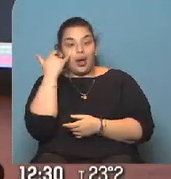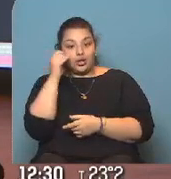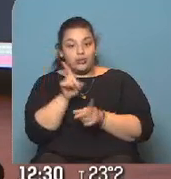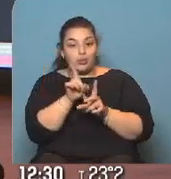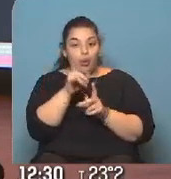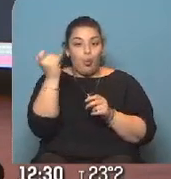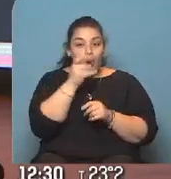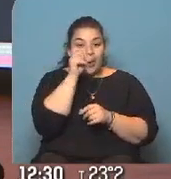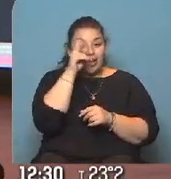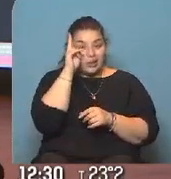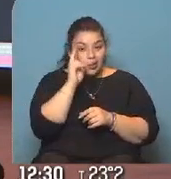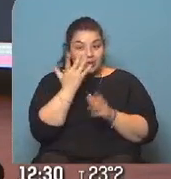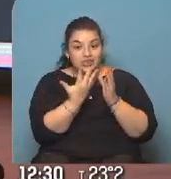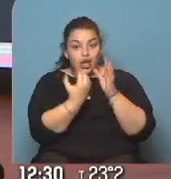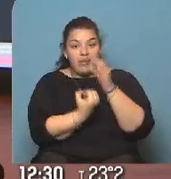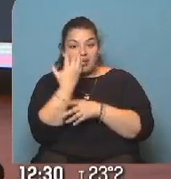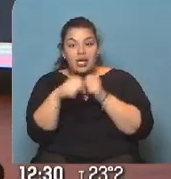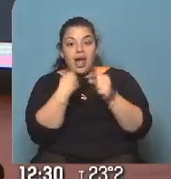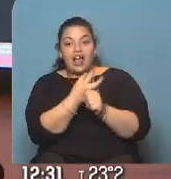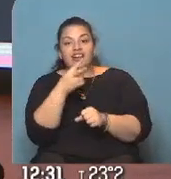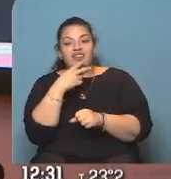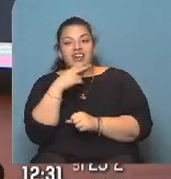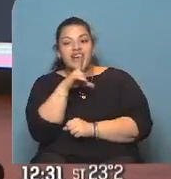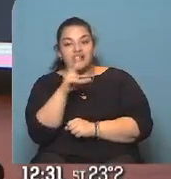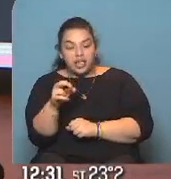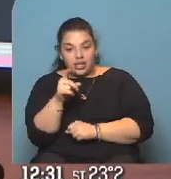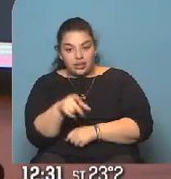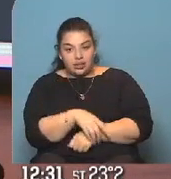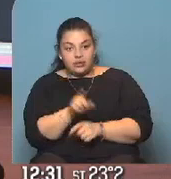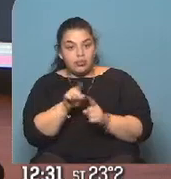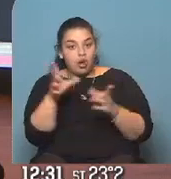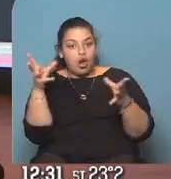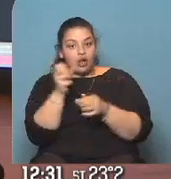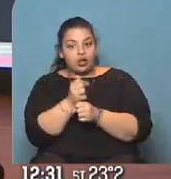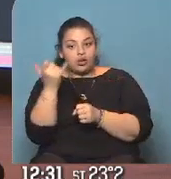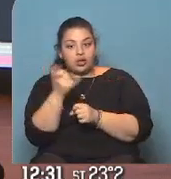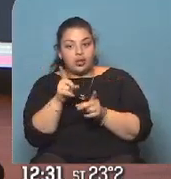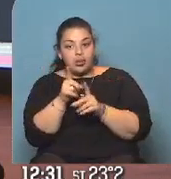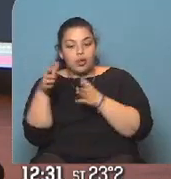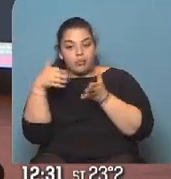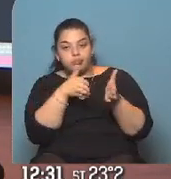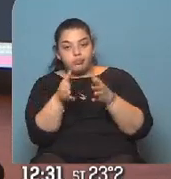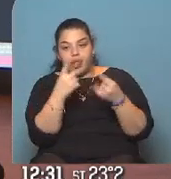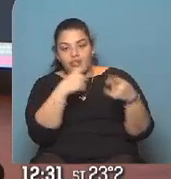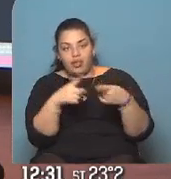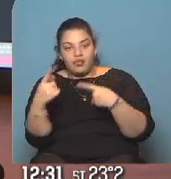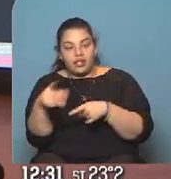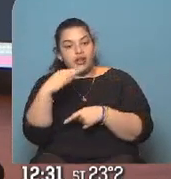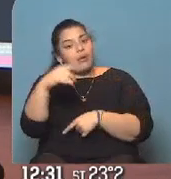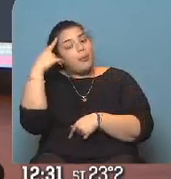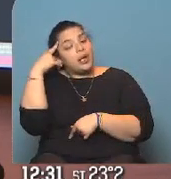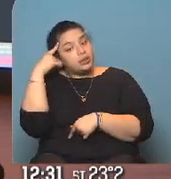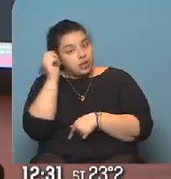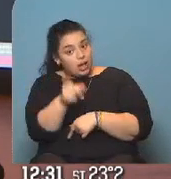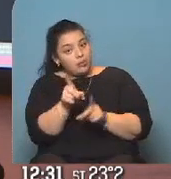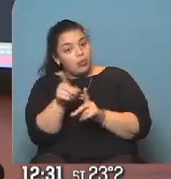5 de la mañana hasta el viernes 30 a las 0 hora. Los colectivos tendrán recorridos alternativos. Tengan en cuenta